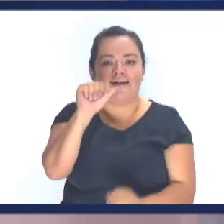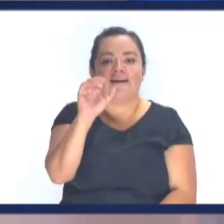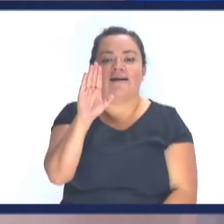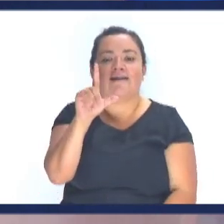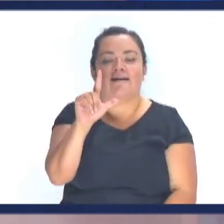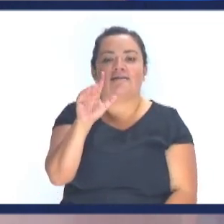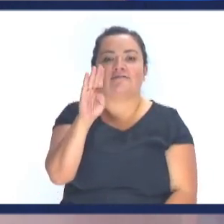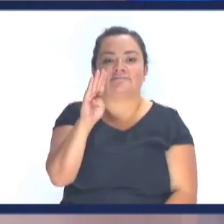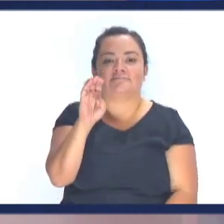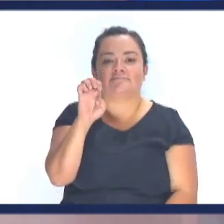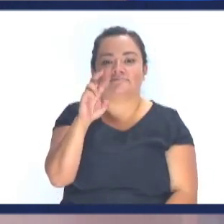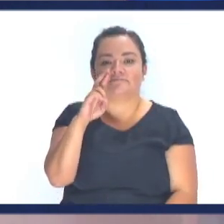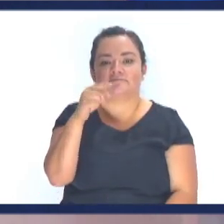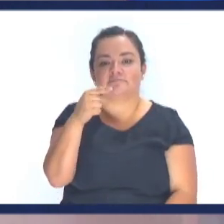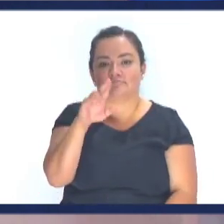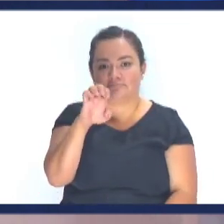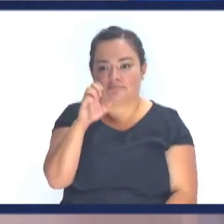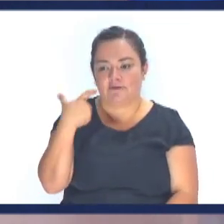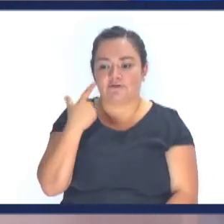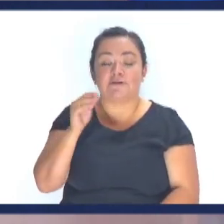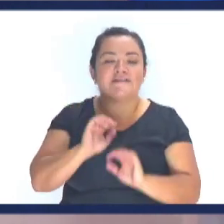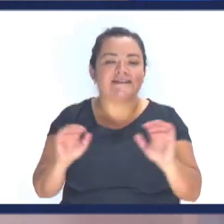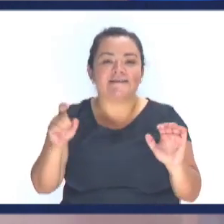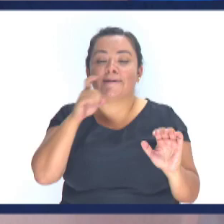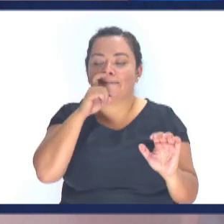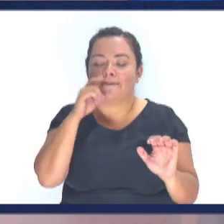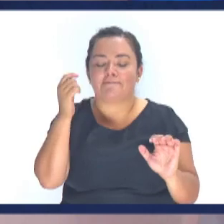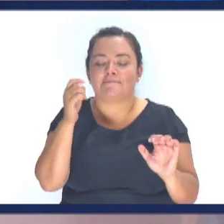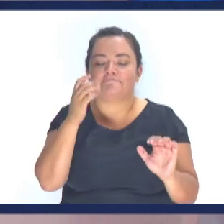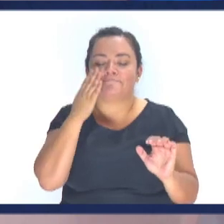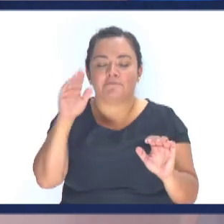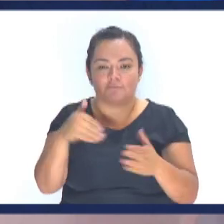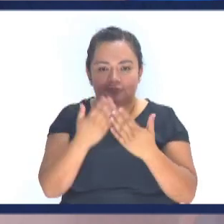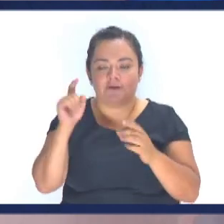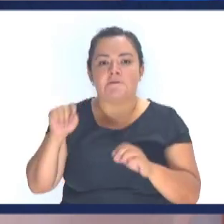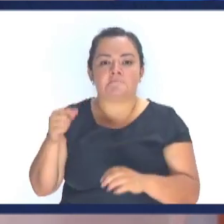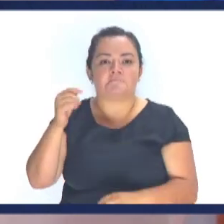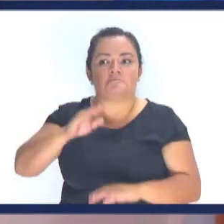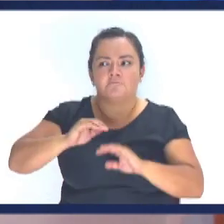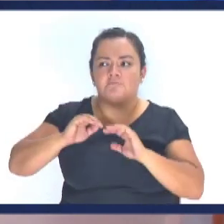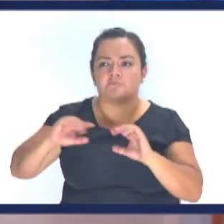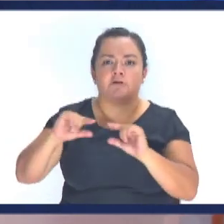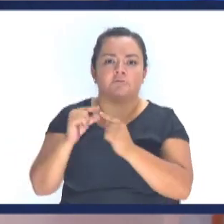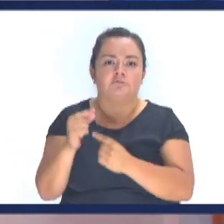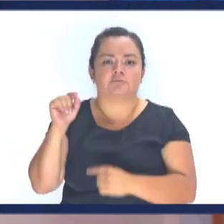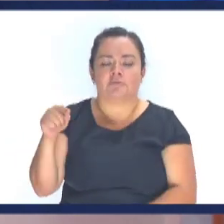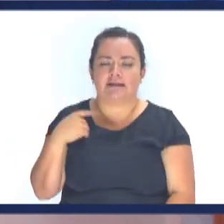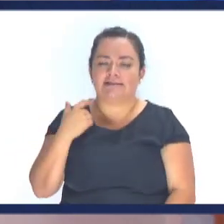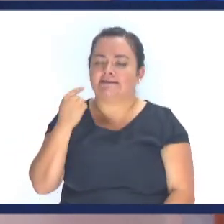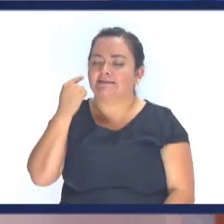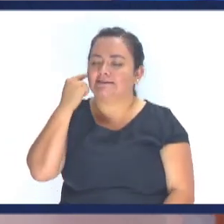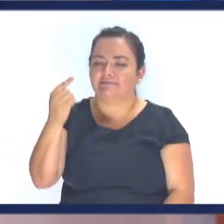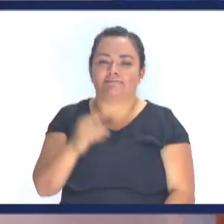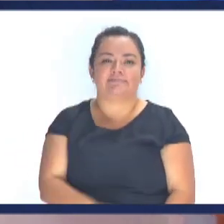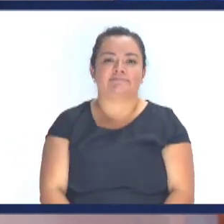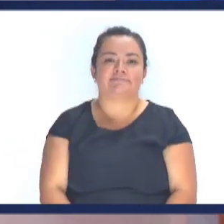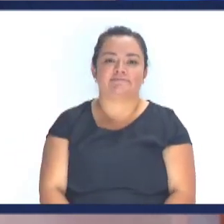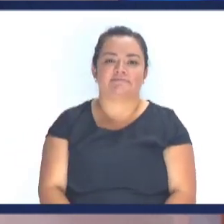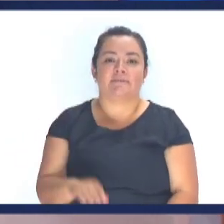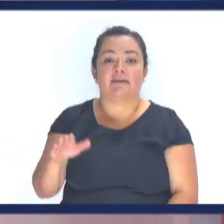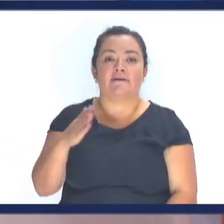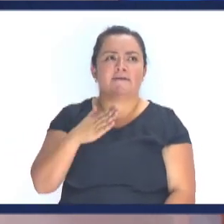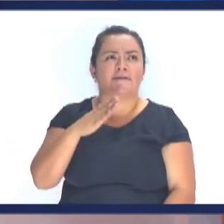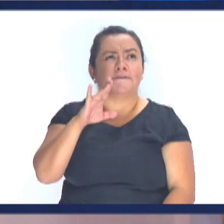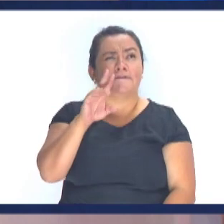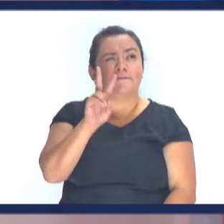Hemos quitado Hemos puesto Hemos comprado Hemos pulido Es ser un chiquero Quiero que lo vaya a conocer Porque es su albergue infantil Tenemos